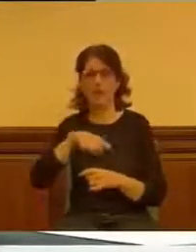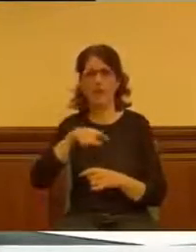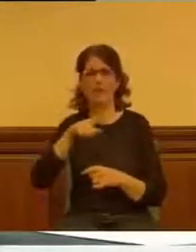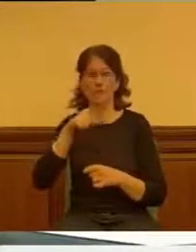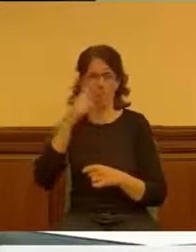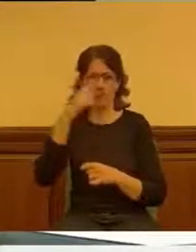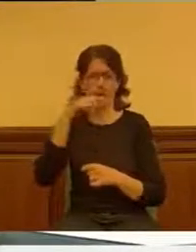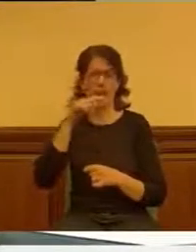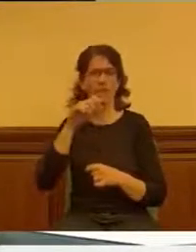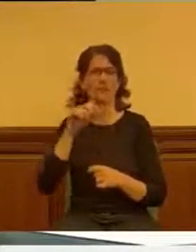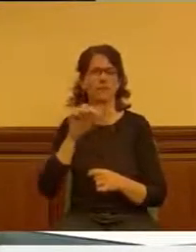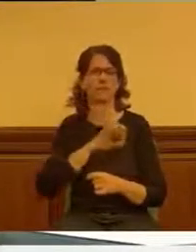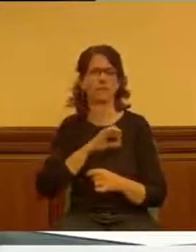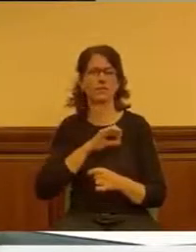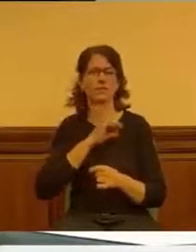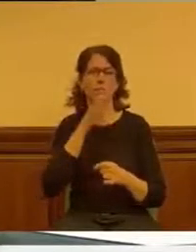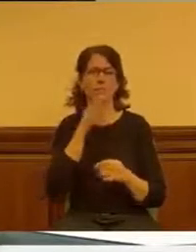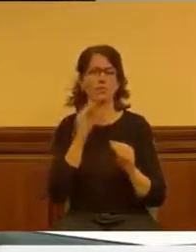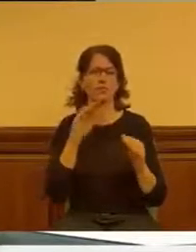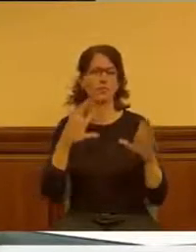además también su grupo llevó personal,